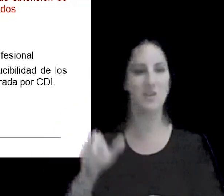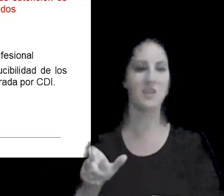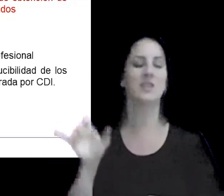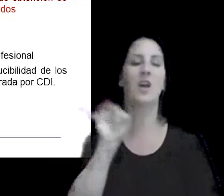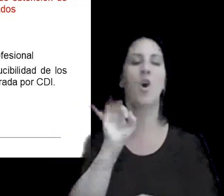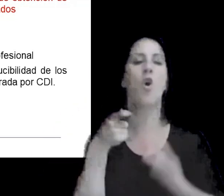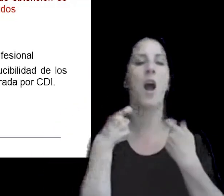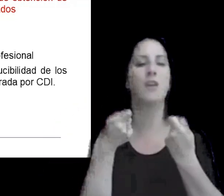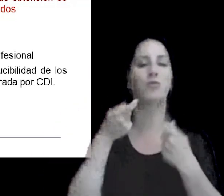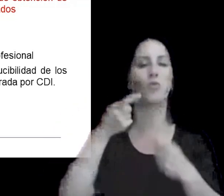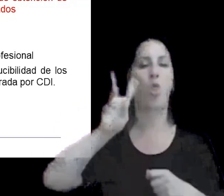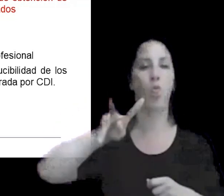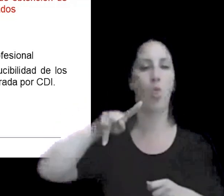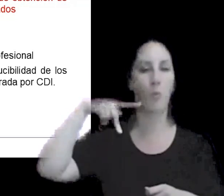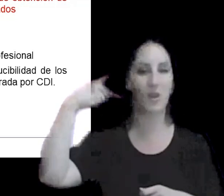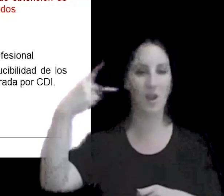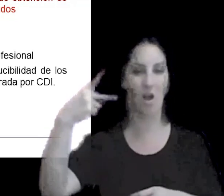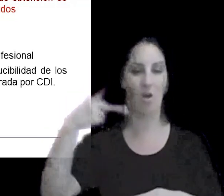duplicados